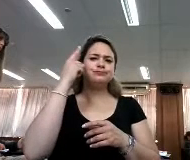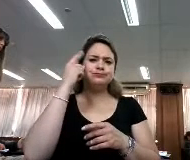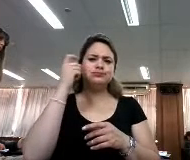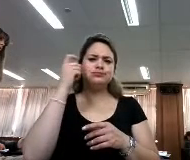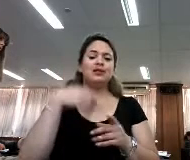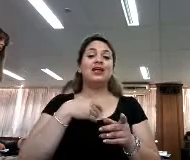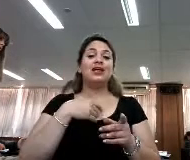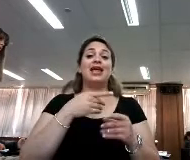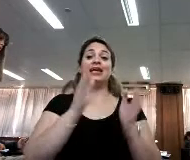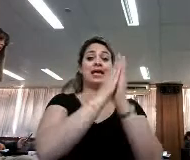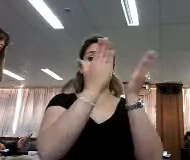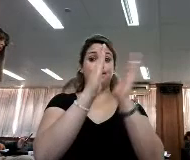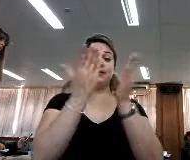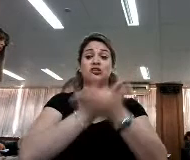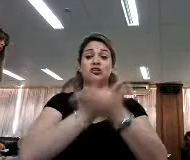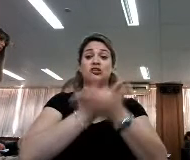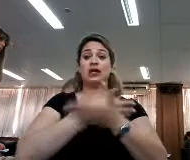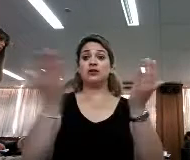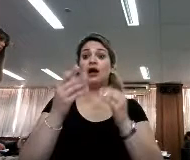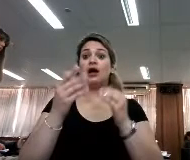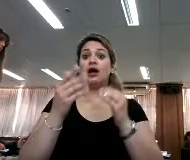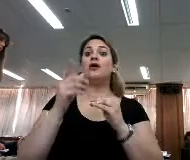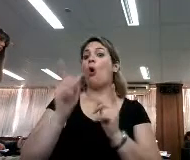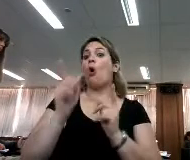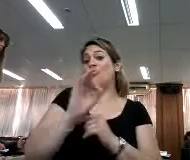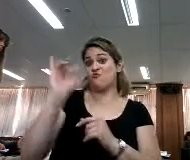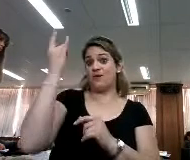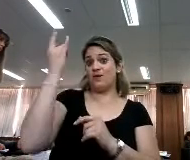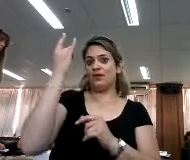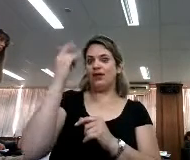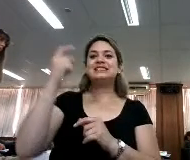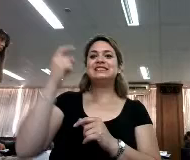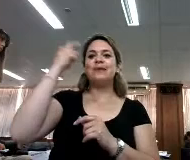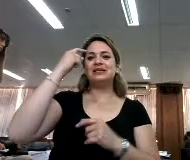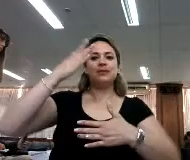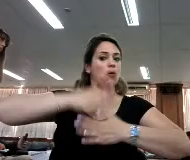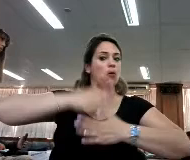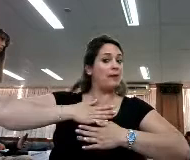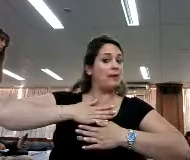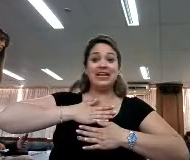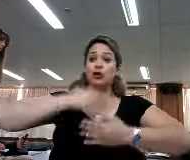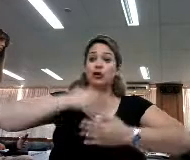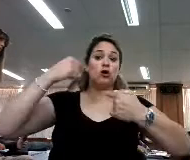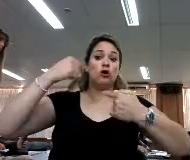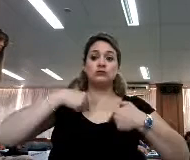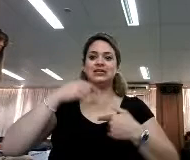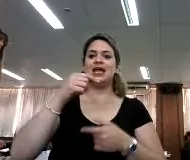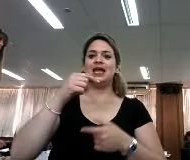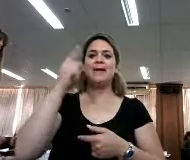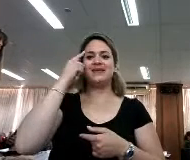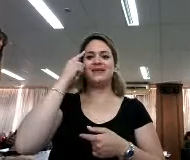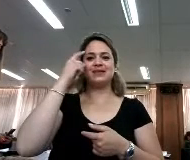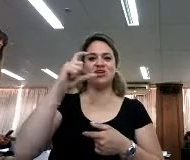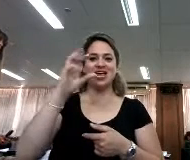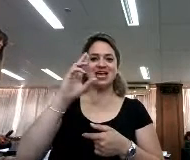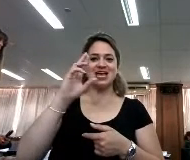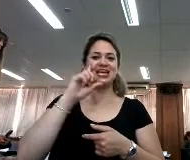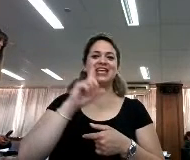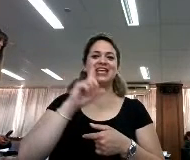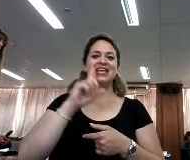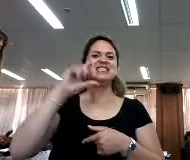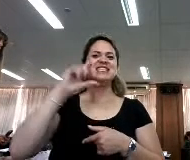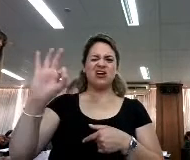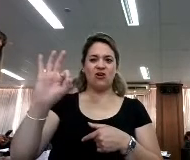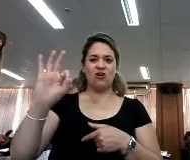en bibliotecas públicas o universidades, es el pensamiento crítico, pensar crítico es que aquella noticia, enseñar a